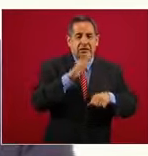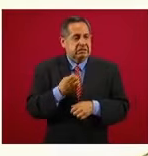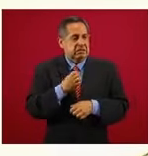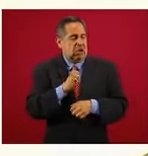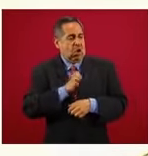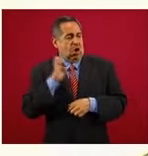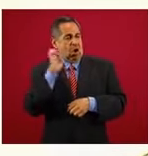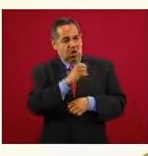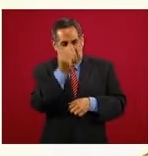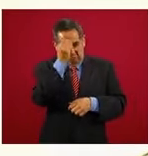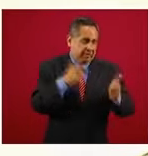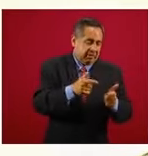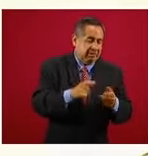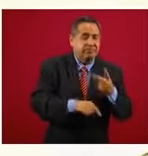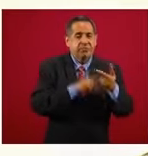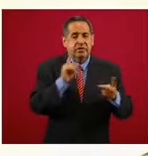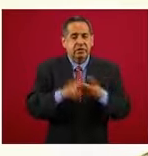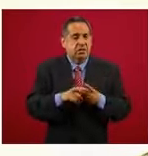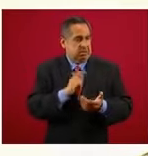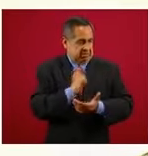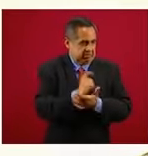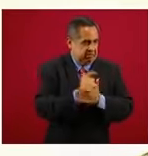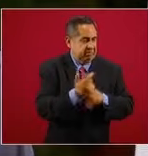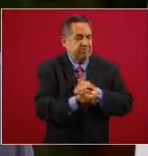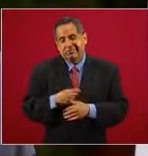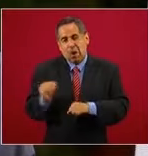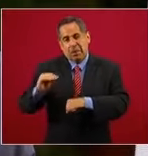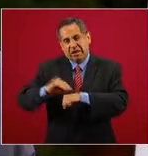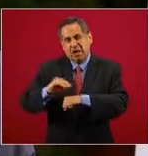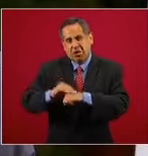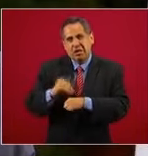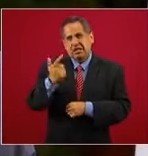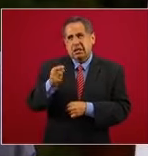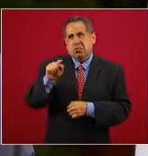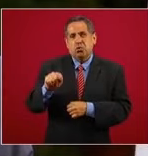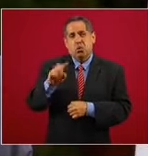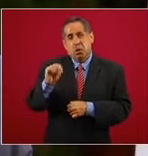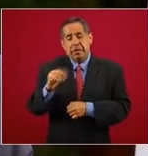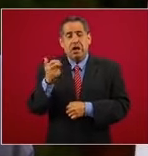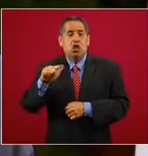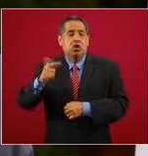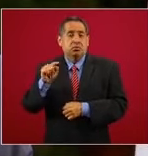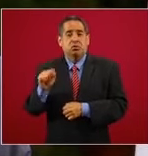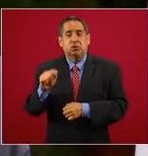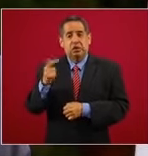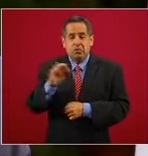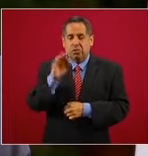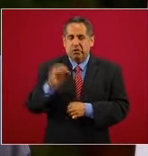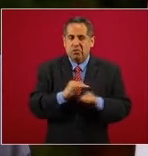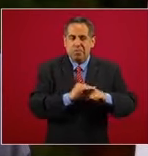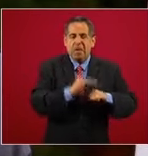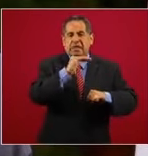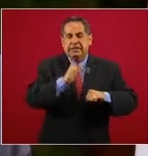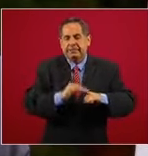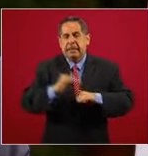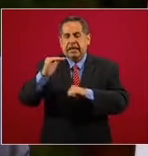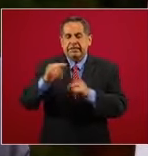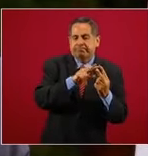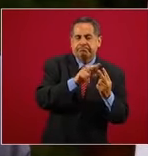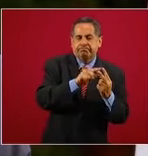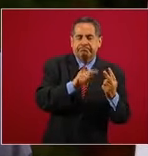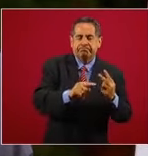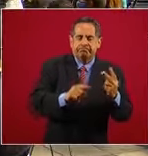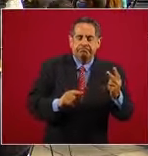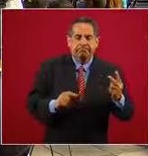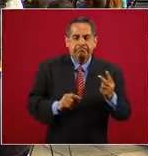doloso y extorsión en 7.9 y 12.7 por ciento respectivamente,